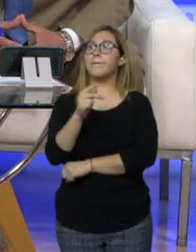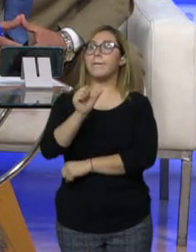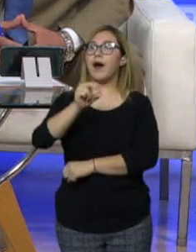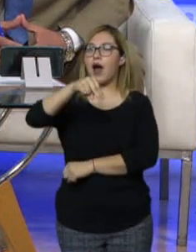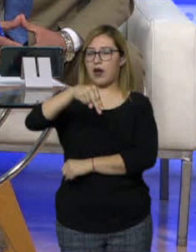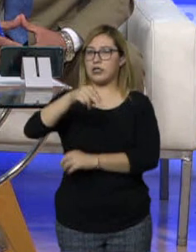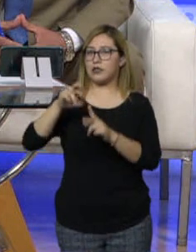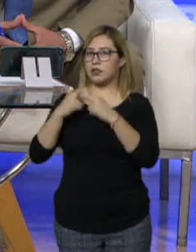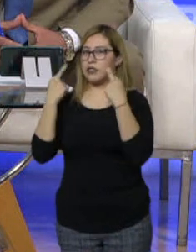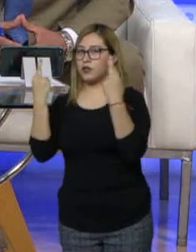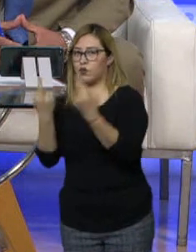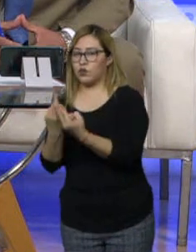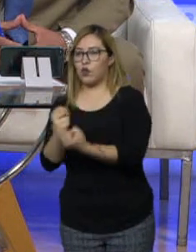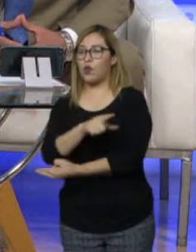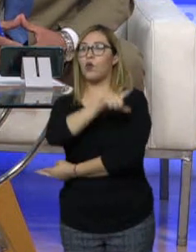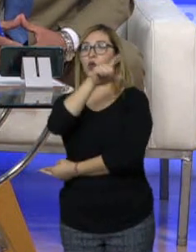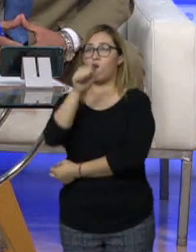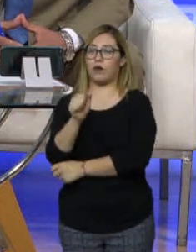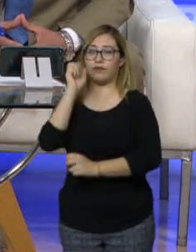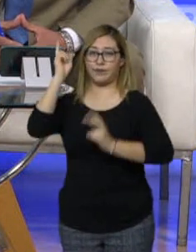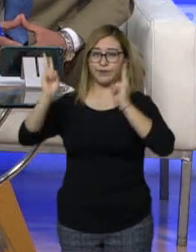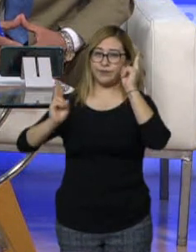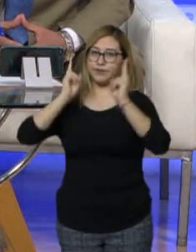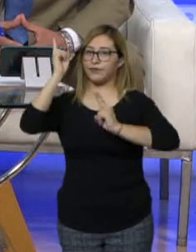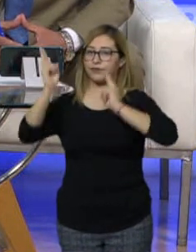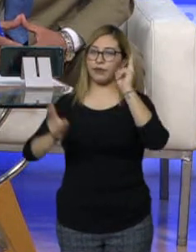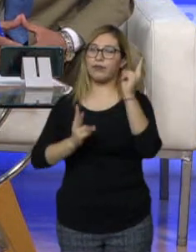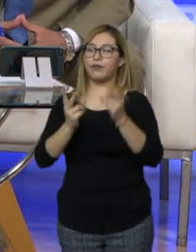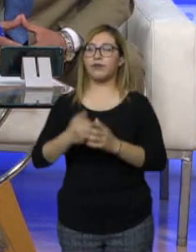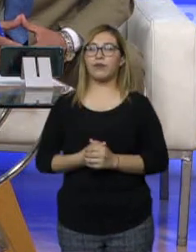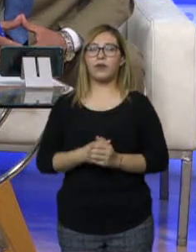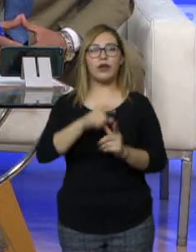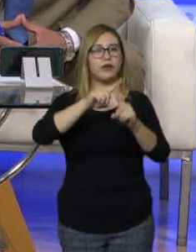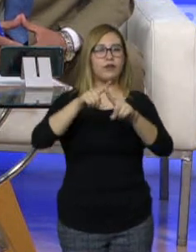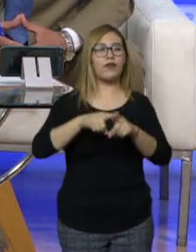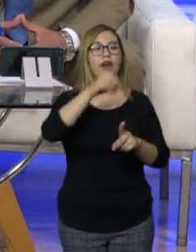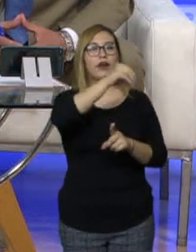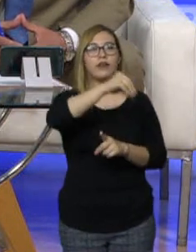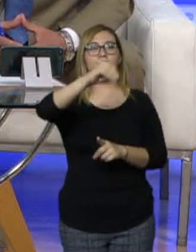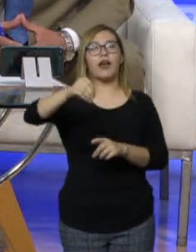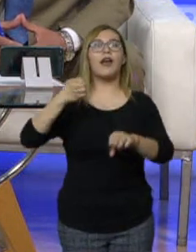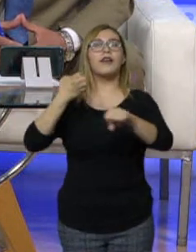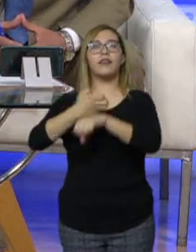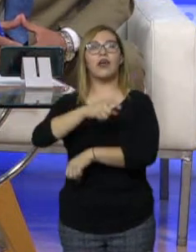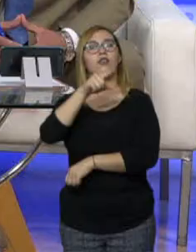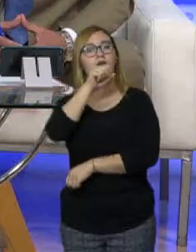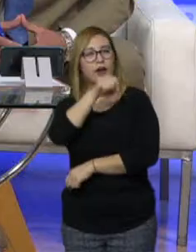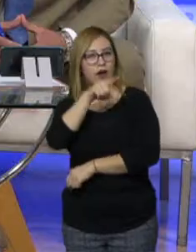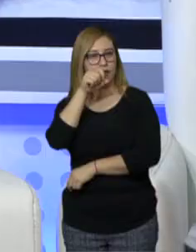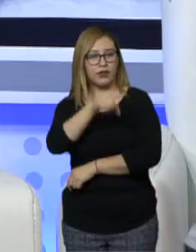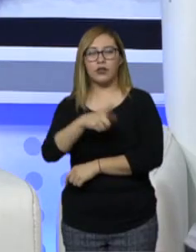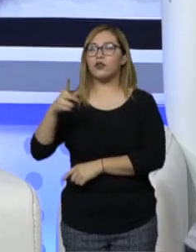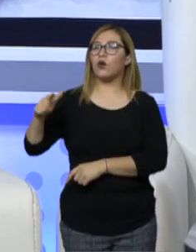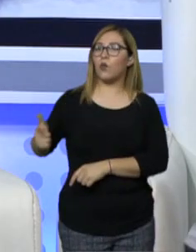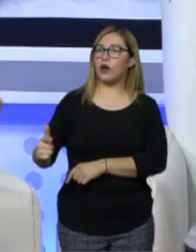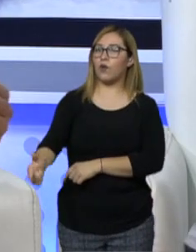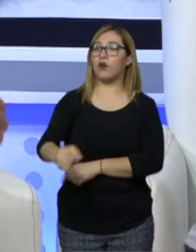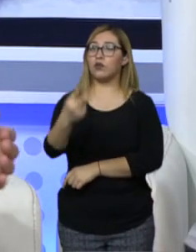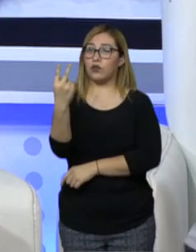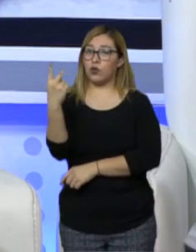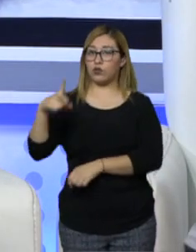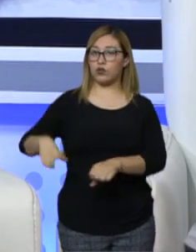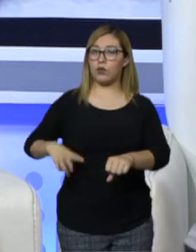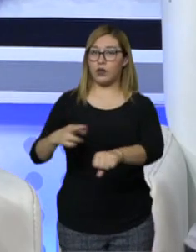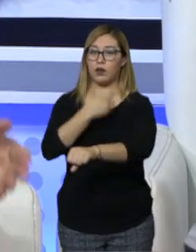reuniones, y que en su visita, que hizo el presidente de la República a sus estados, al estado de Jalisco, al estado de Guanajuato, estos dos gobernadores, muy